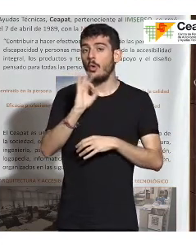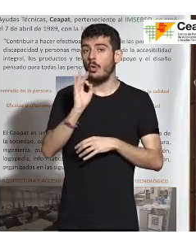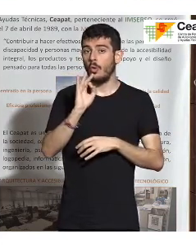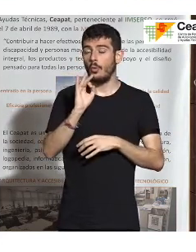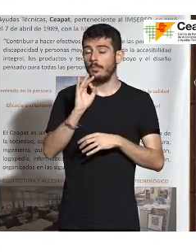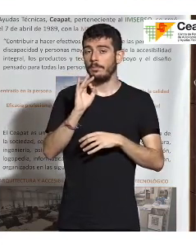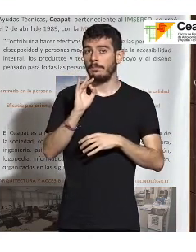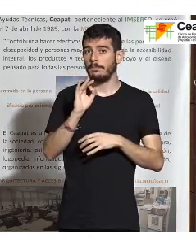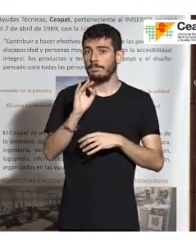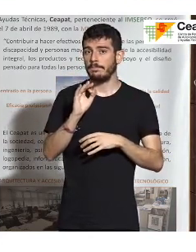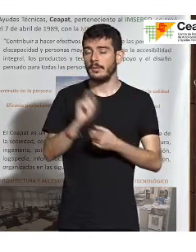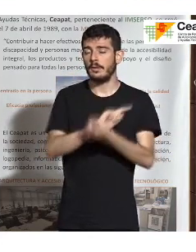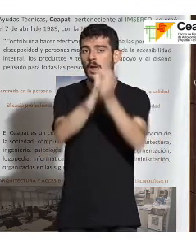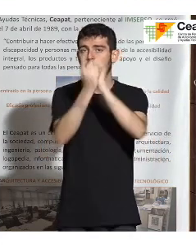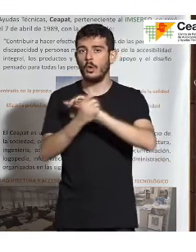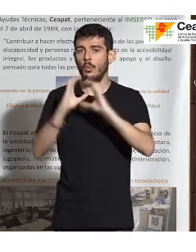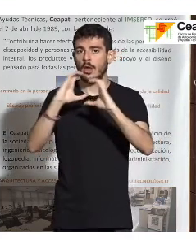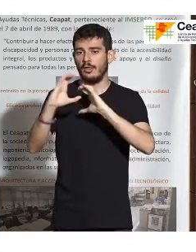comunicaciones, ¿no?